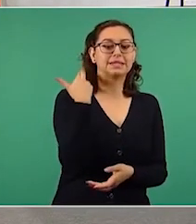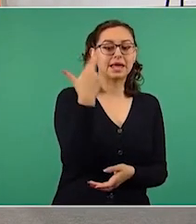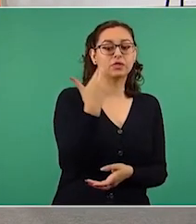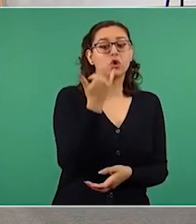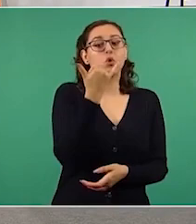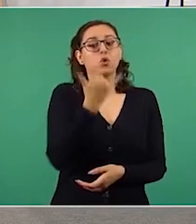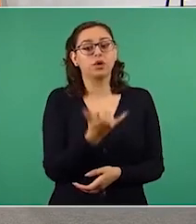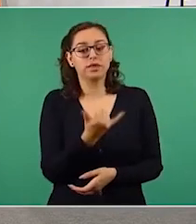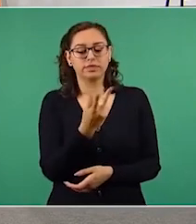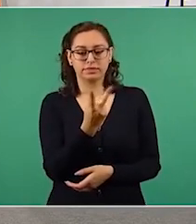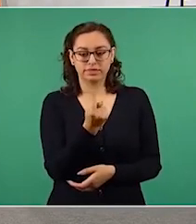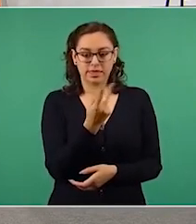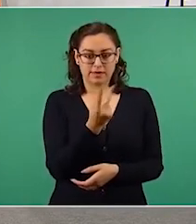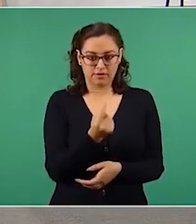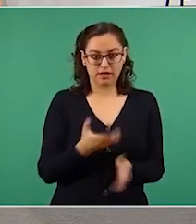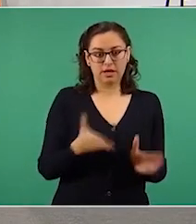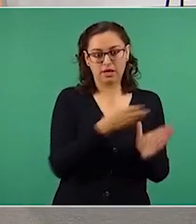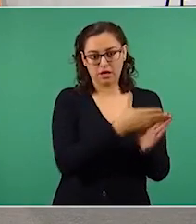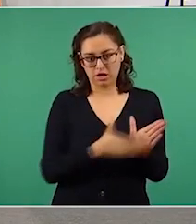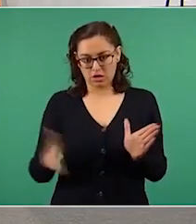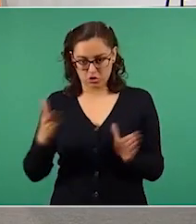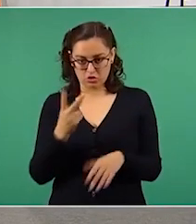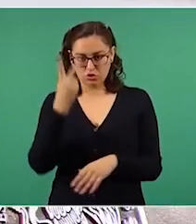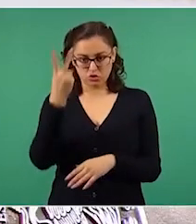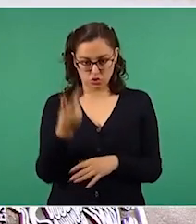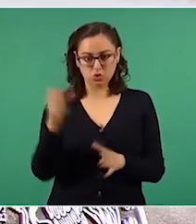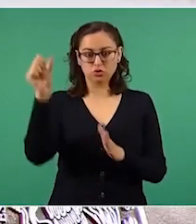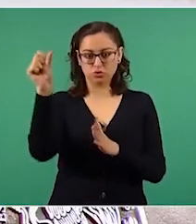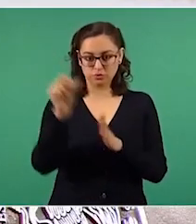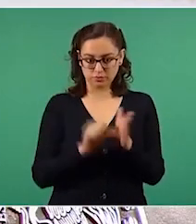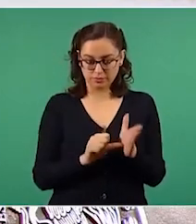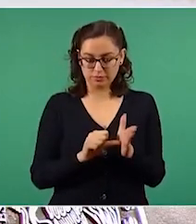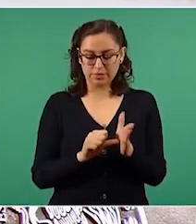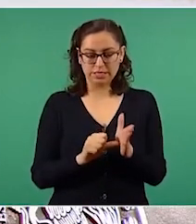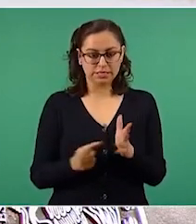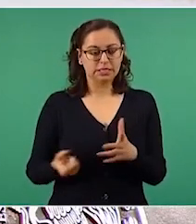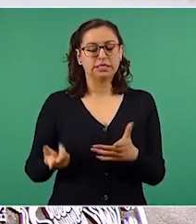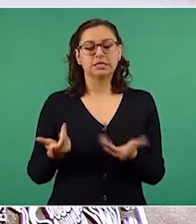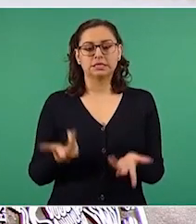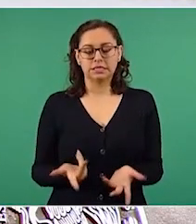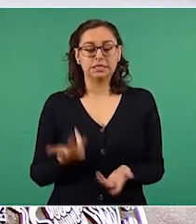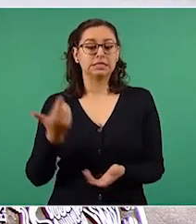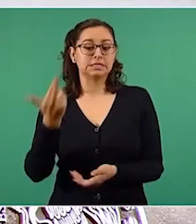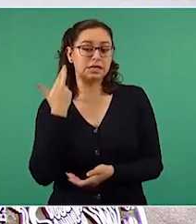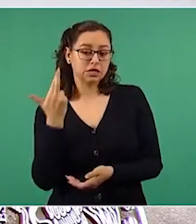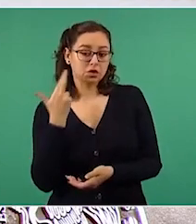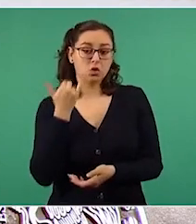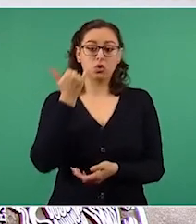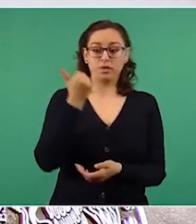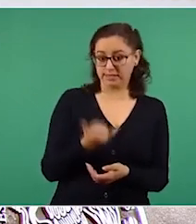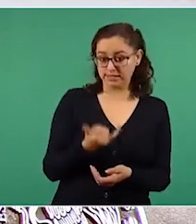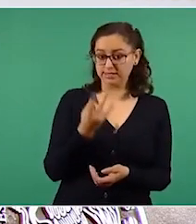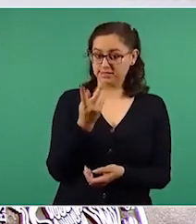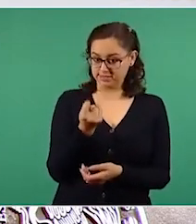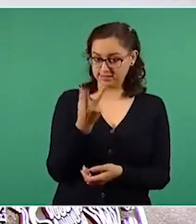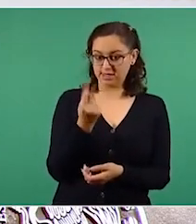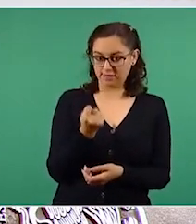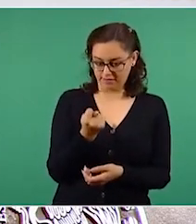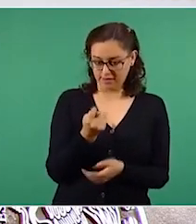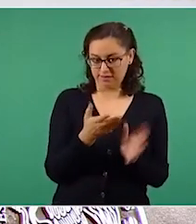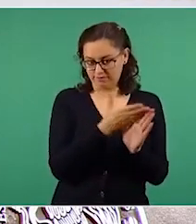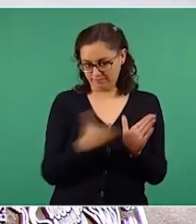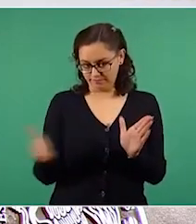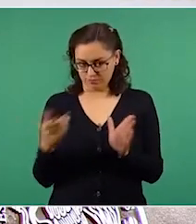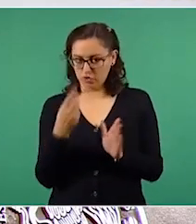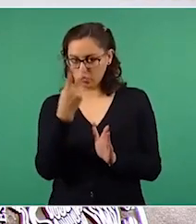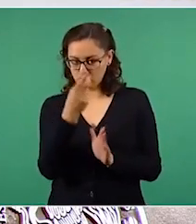y televisión durante dos meses de todos los programas que tienen en radio y televisión que cubrieron la jornada electoral